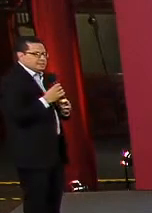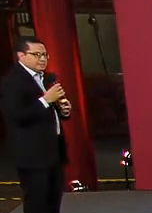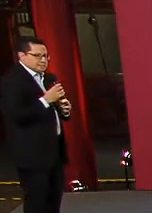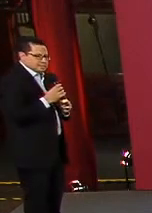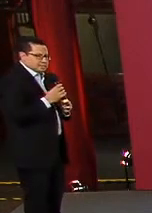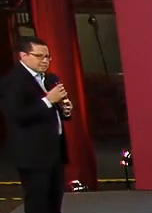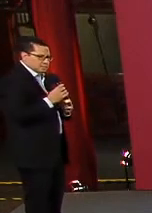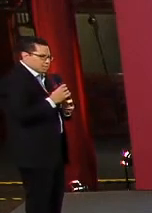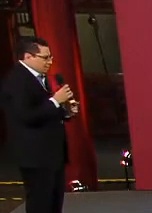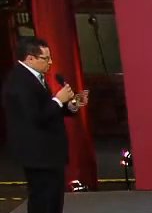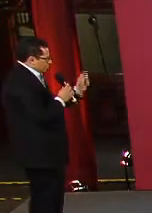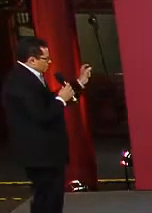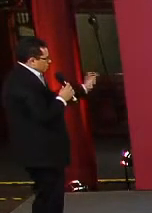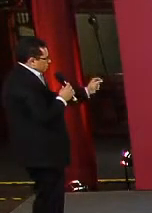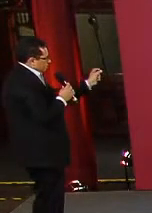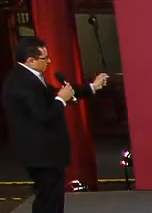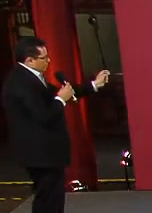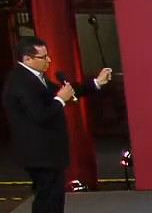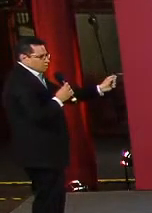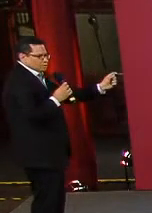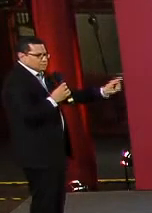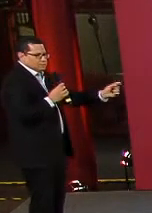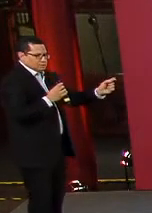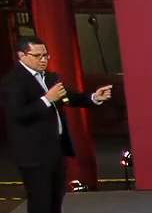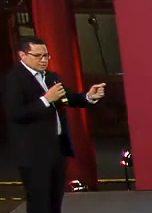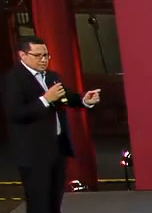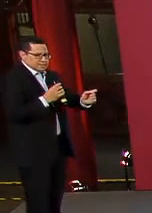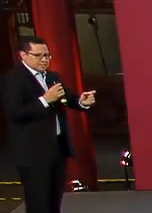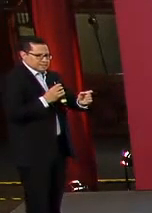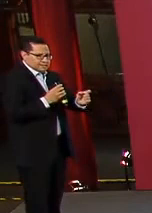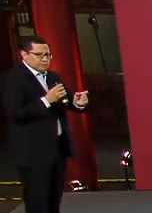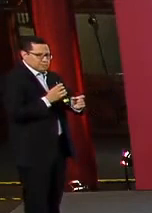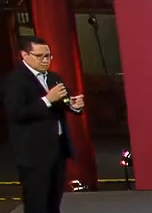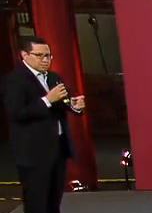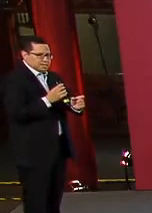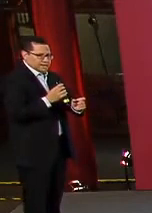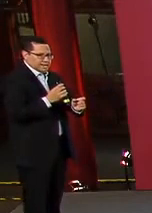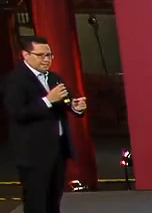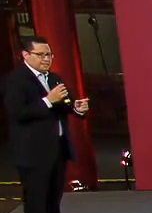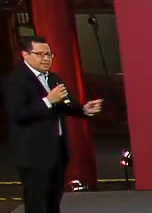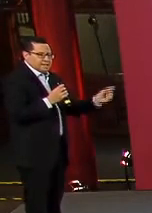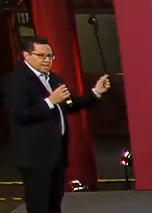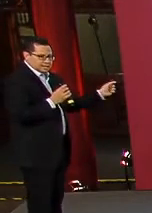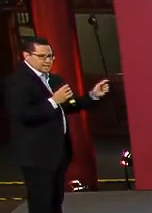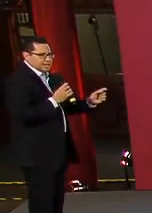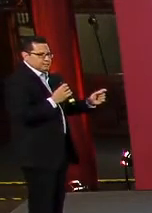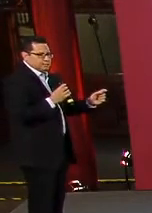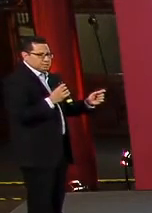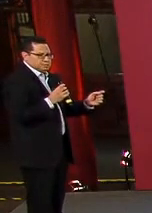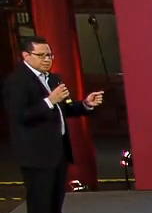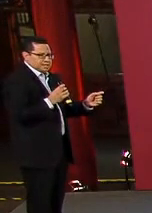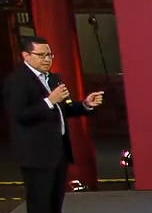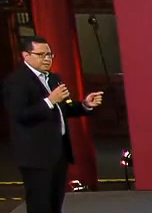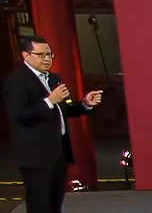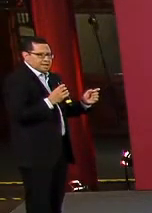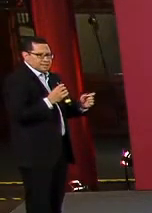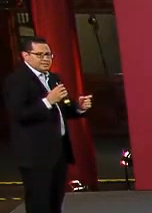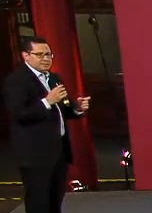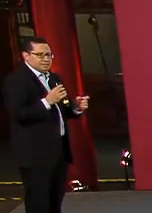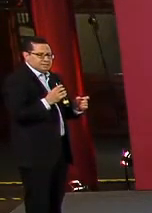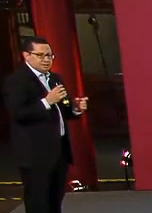de 65 años, siguiendo con los demás grupos quinquenales. Aquí le damos un especial